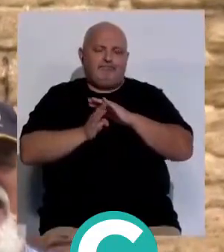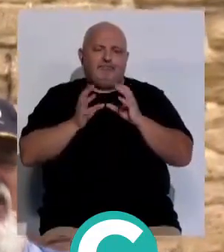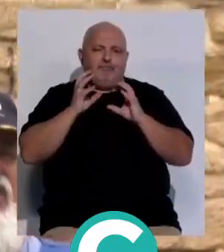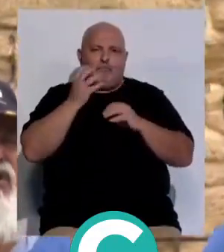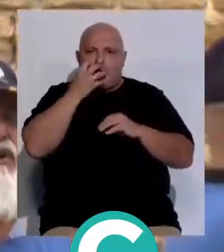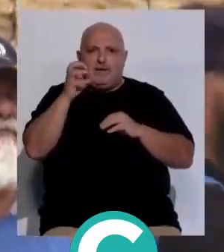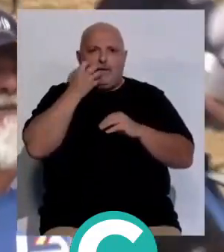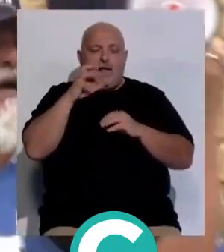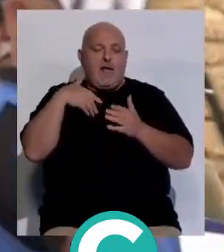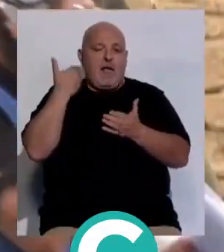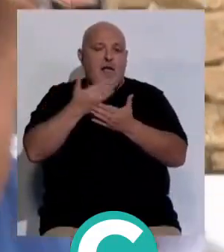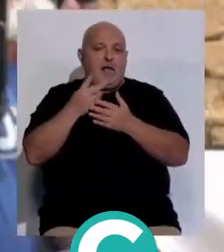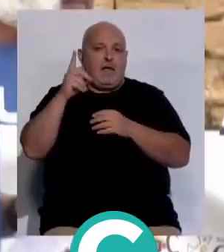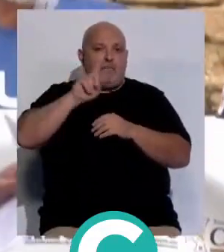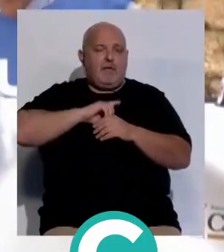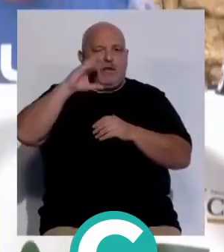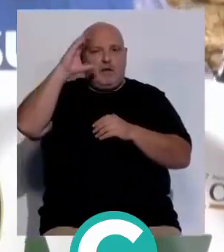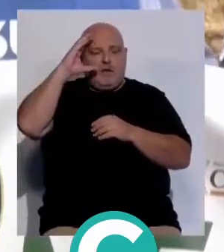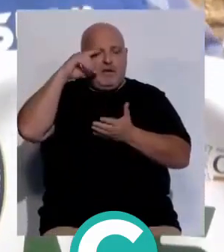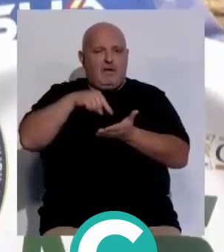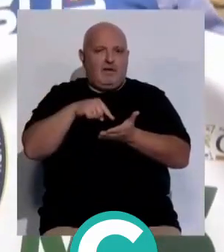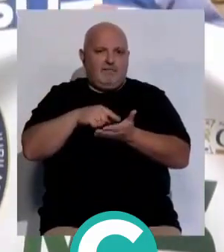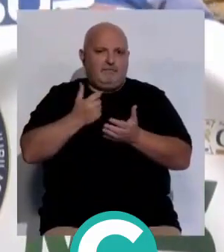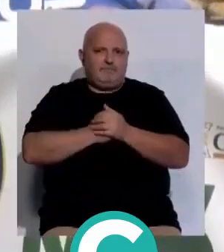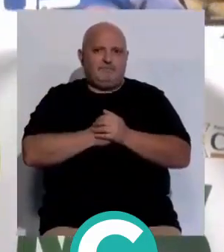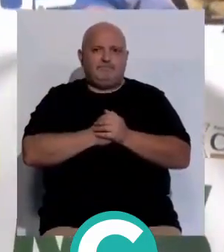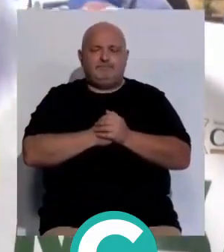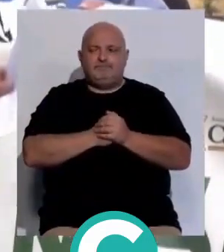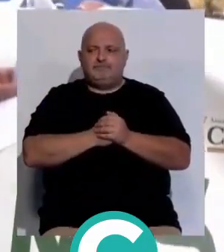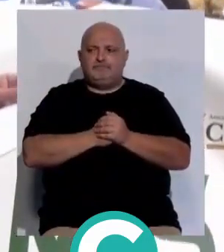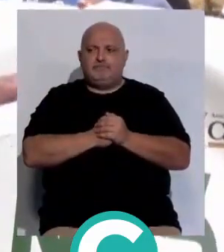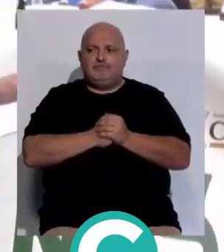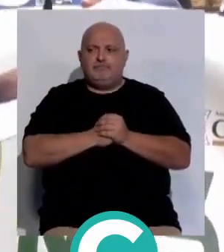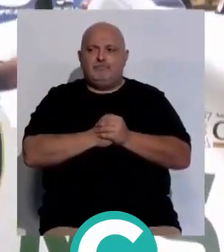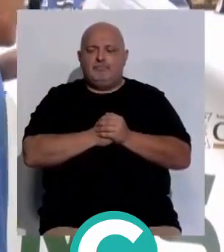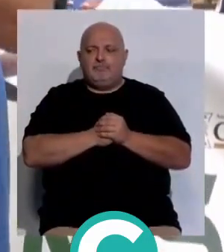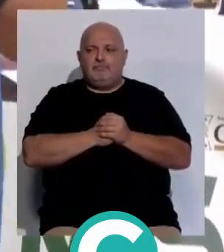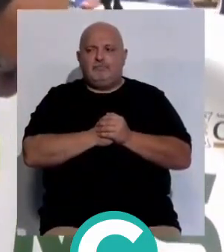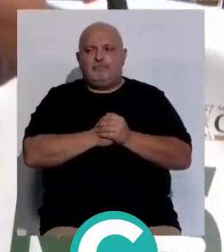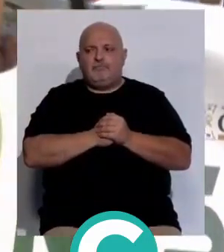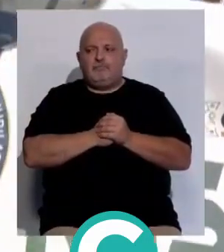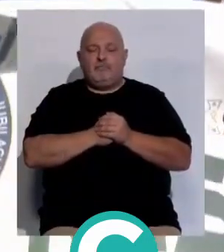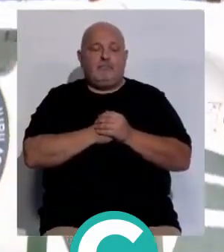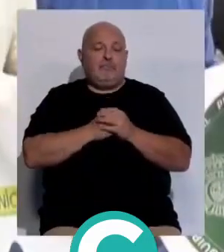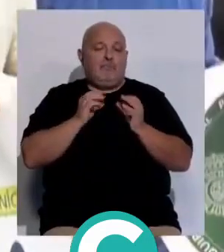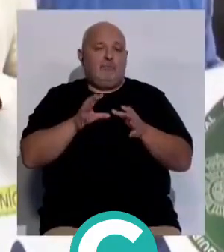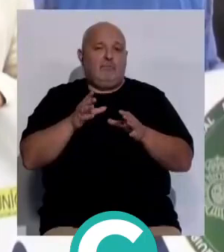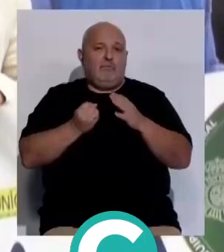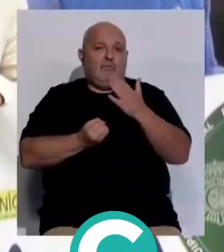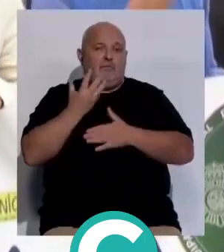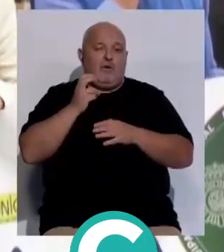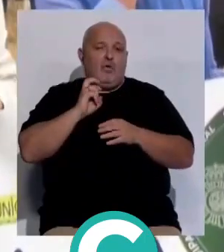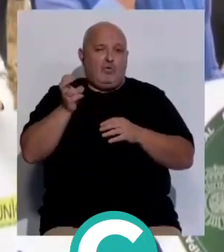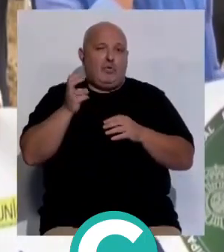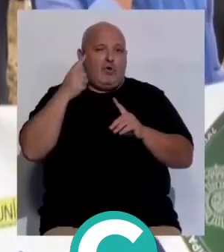movilizaciones hasta que sean escuchadas sus reivindicaciones. La jornada laboral igualmente constituye también